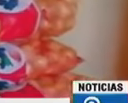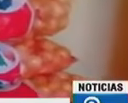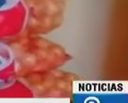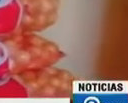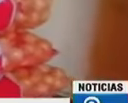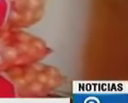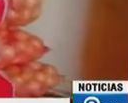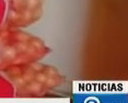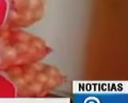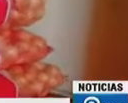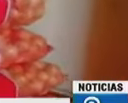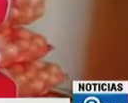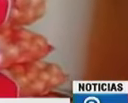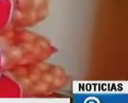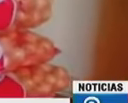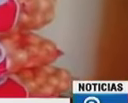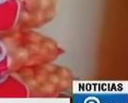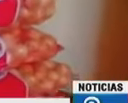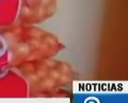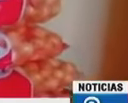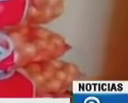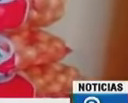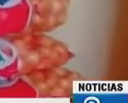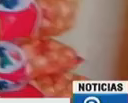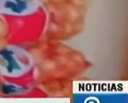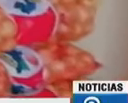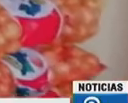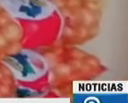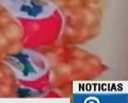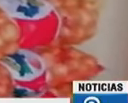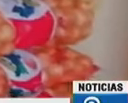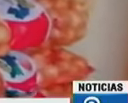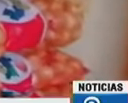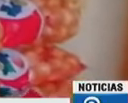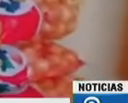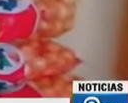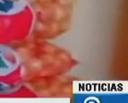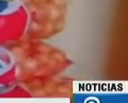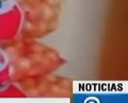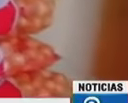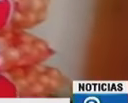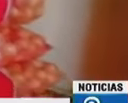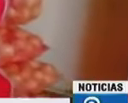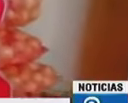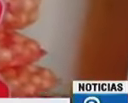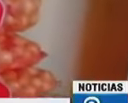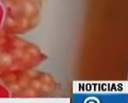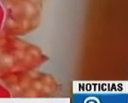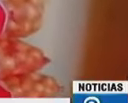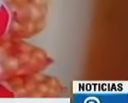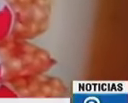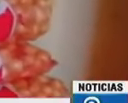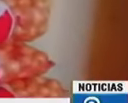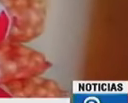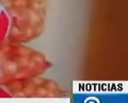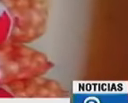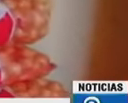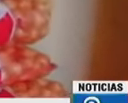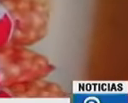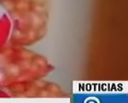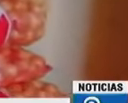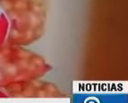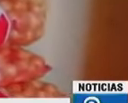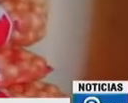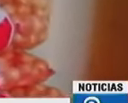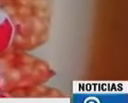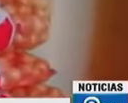las bolsas de comida del programa Panamá Solidario el vicegobernador Ariel Rodríguez dijo que esta cebolla fue comprada por el